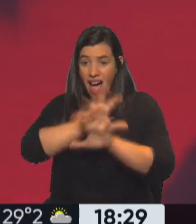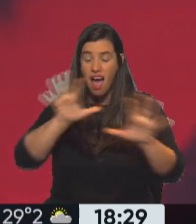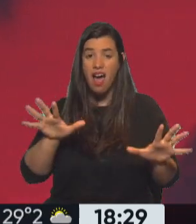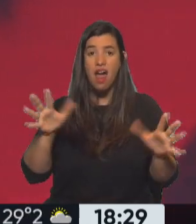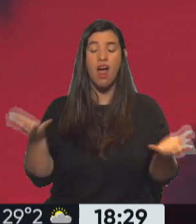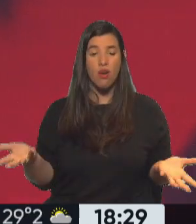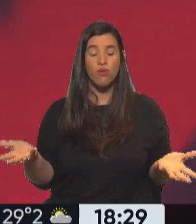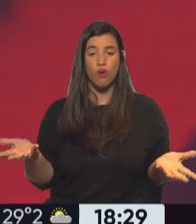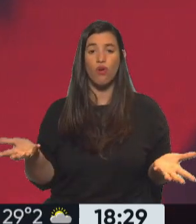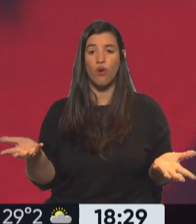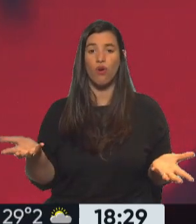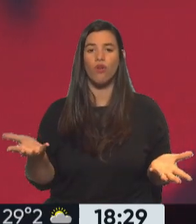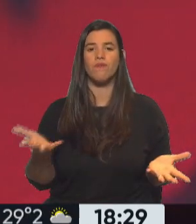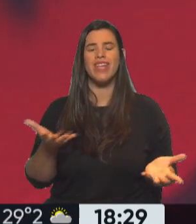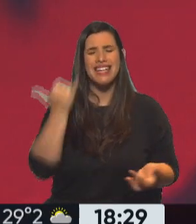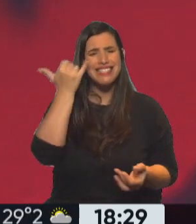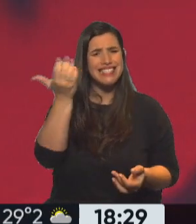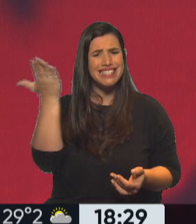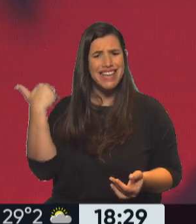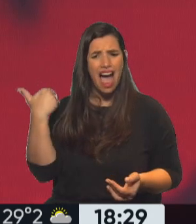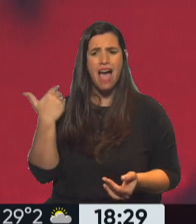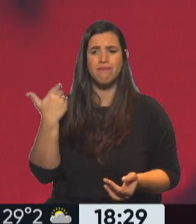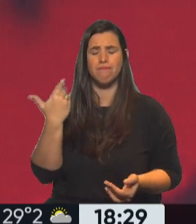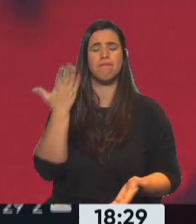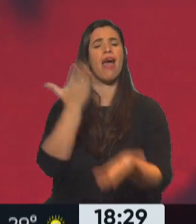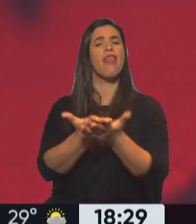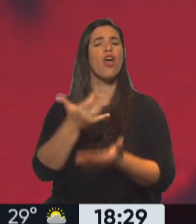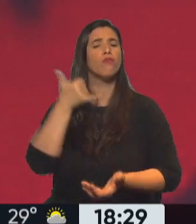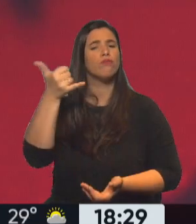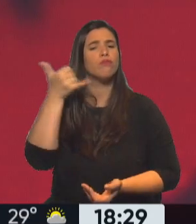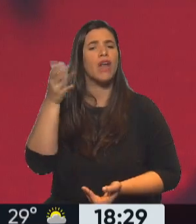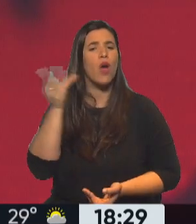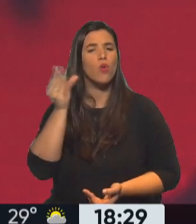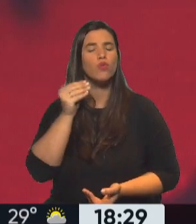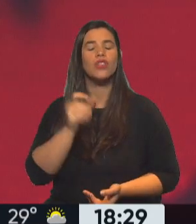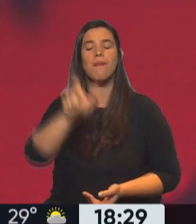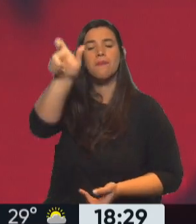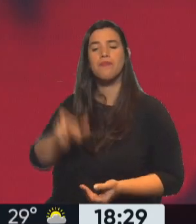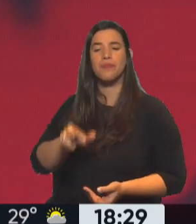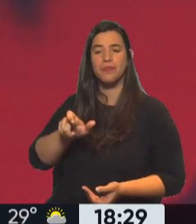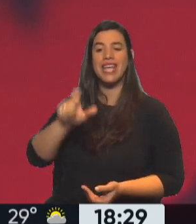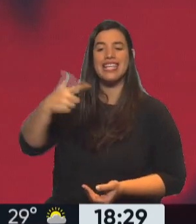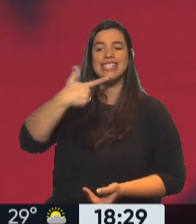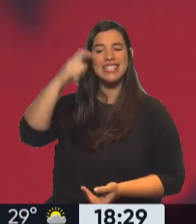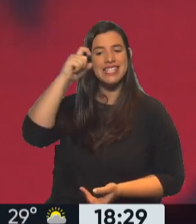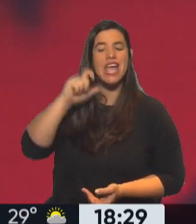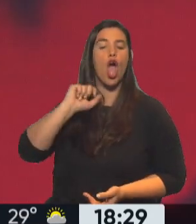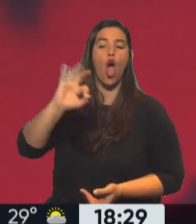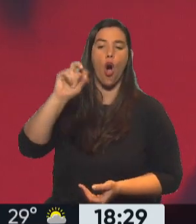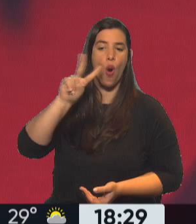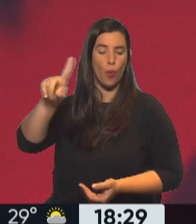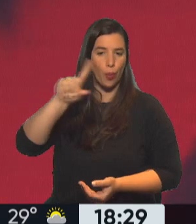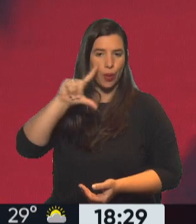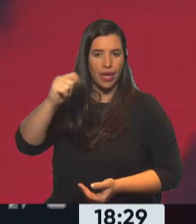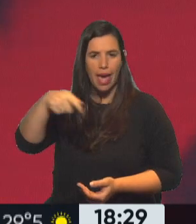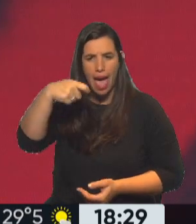se habían ordenado escuchas a un señor que se llama Mario Segovia, conocido como el rey de la efedrina. Pero que en